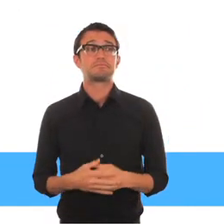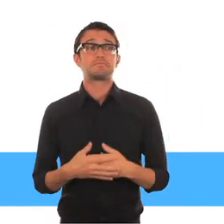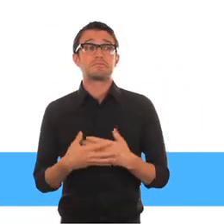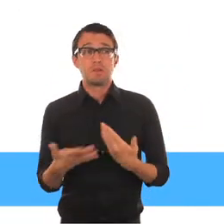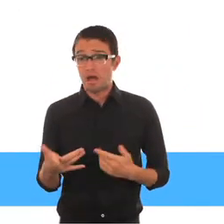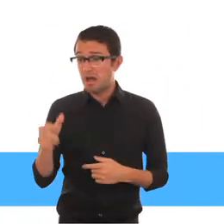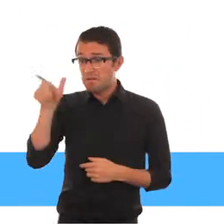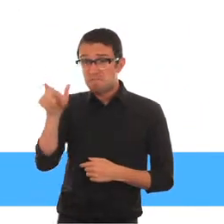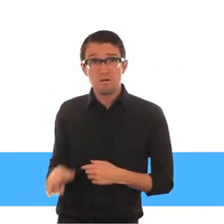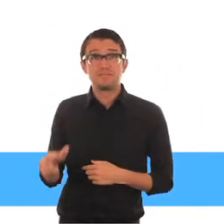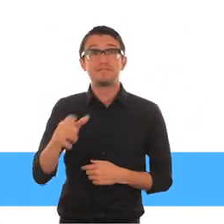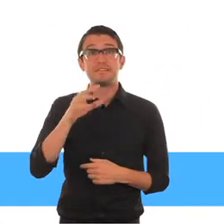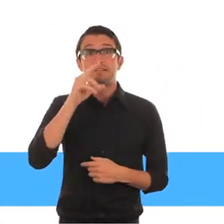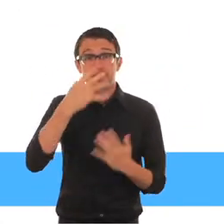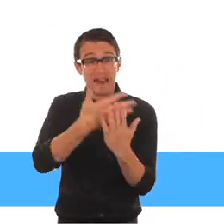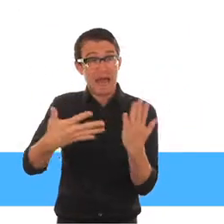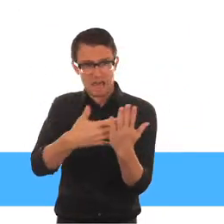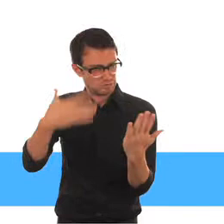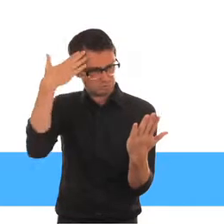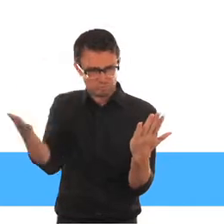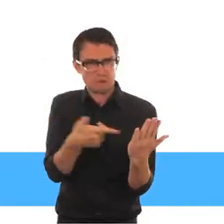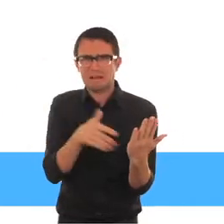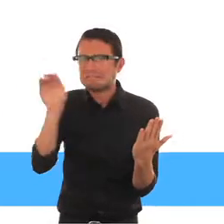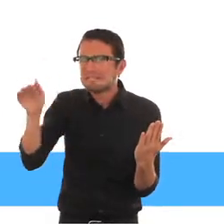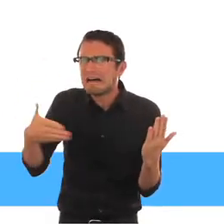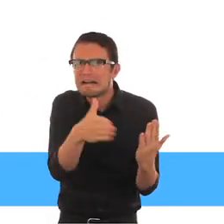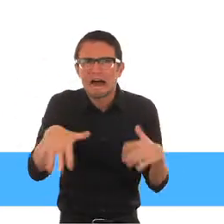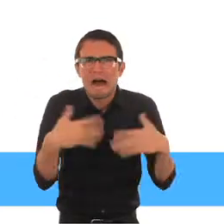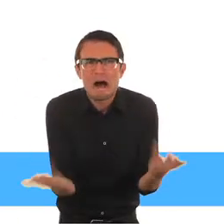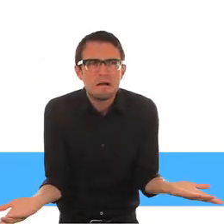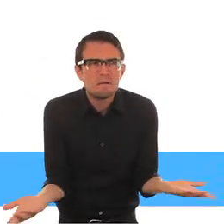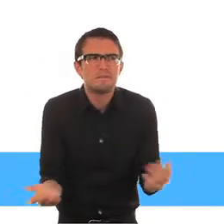Un extranjero que no habla el idioma local y que trata de pedir indicaciones.